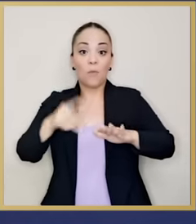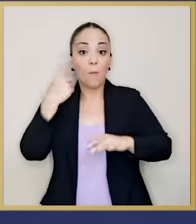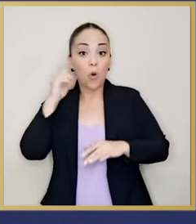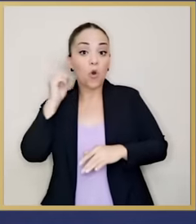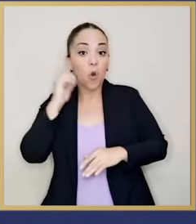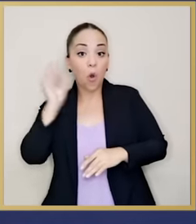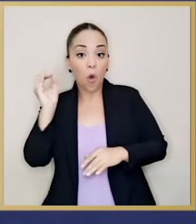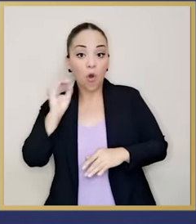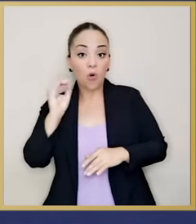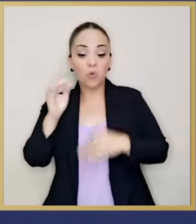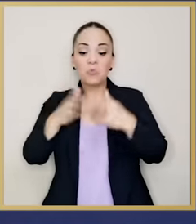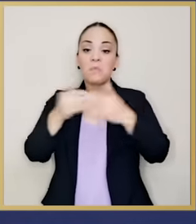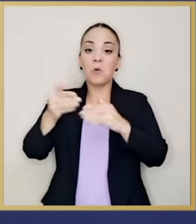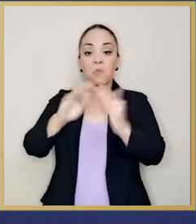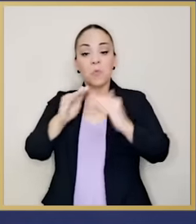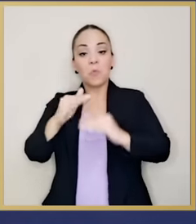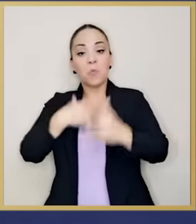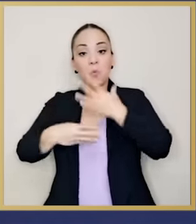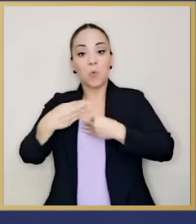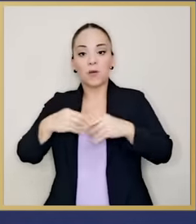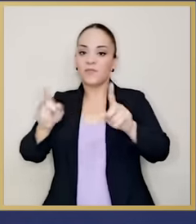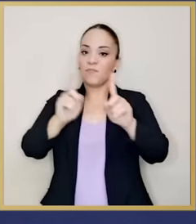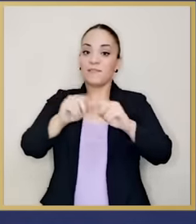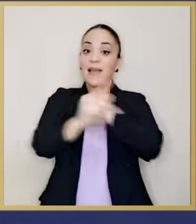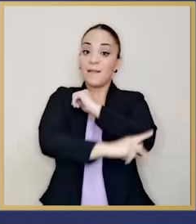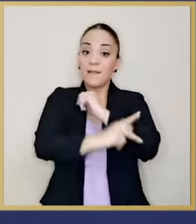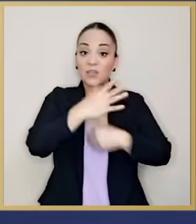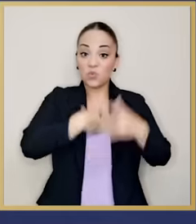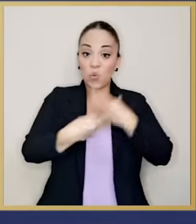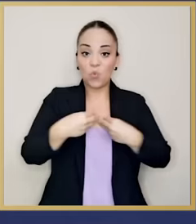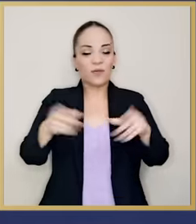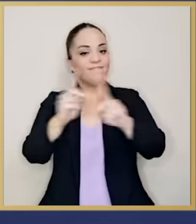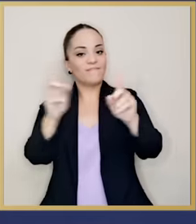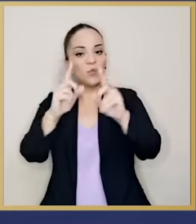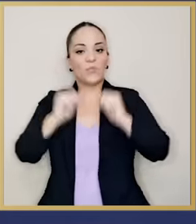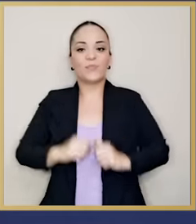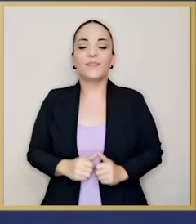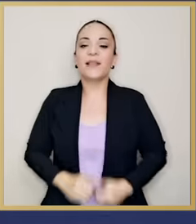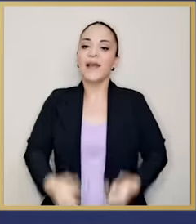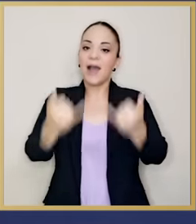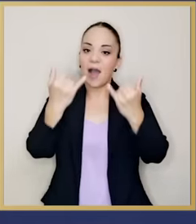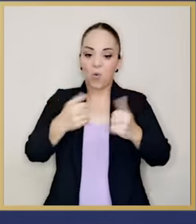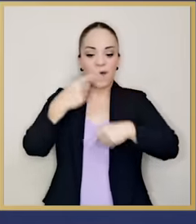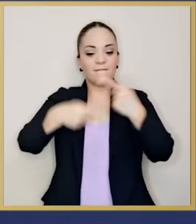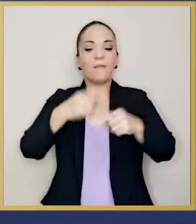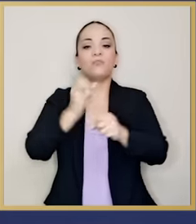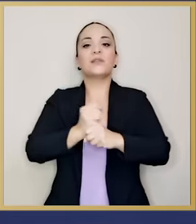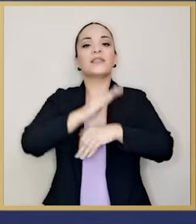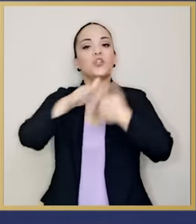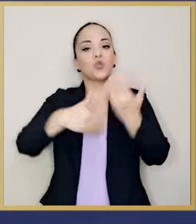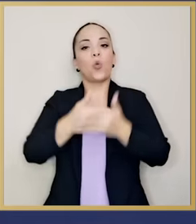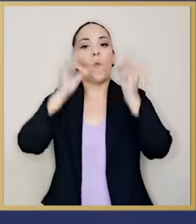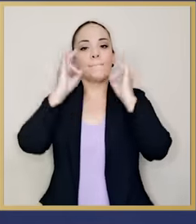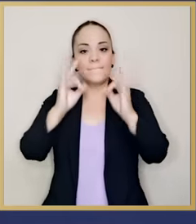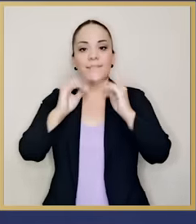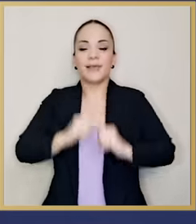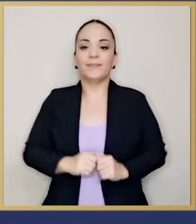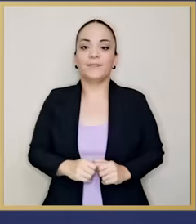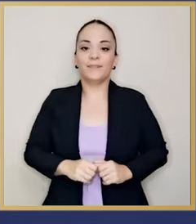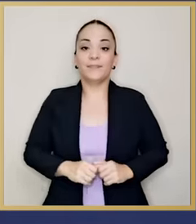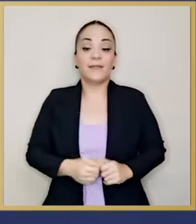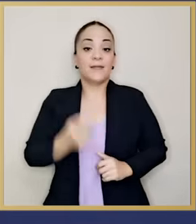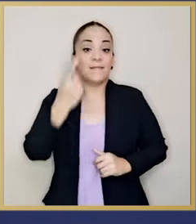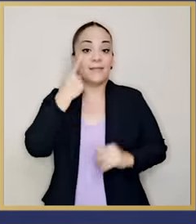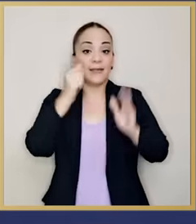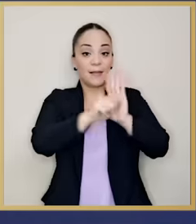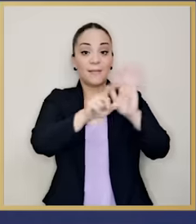de oro, tampoco el resto del país. para poder hacer bien lo que exige la Asamblea